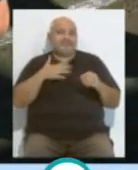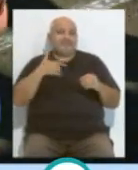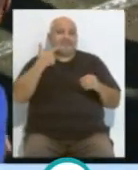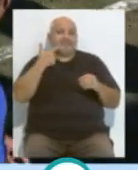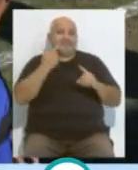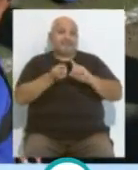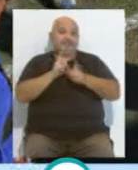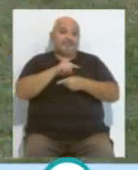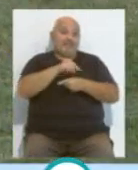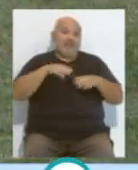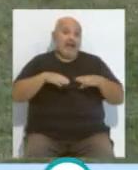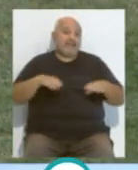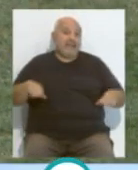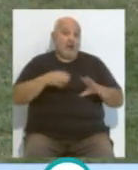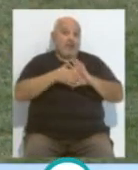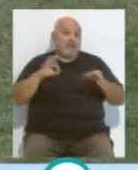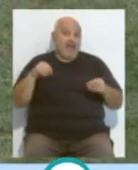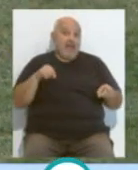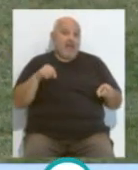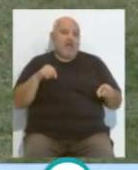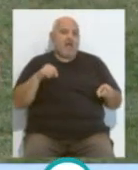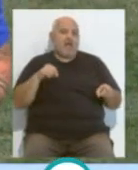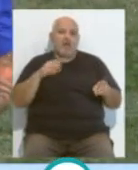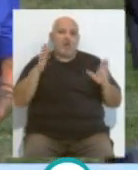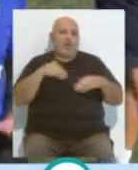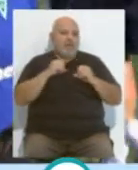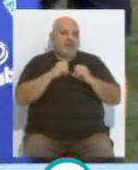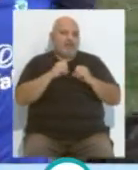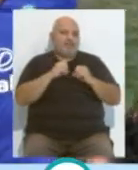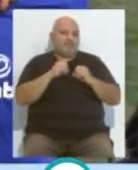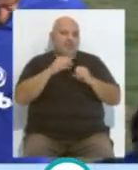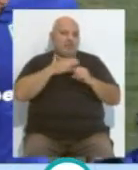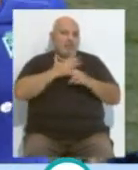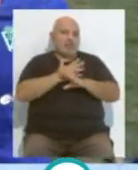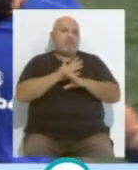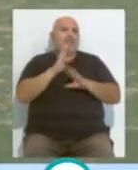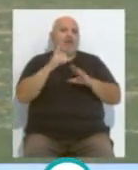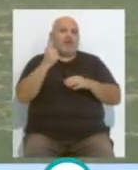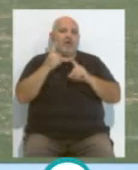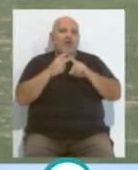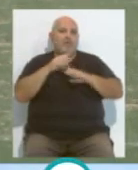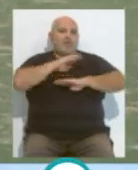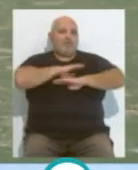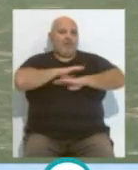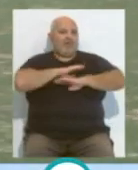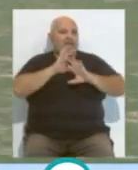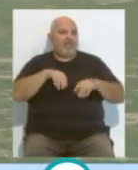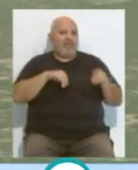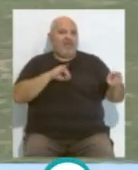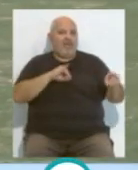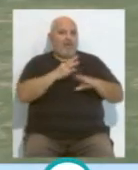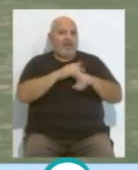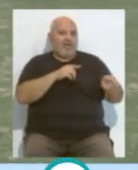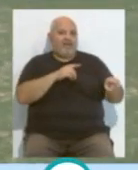contra, en la selección argentina, no tenemos a nadie de jugador, pero tenemos a Conan como integrante.